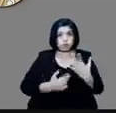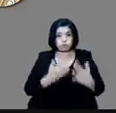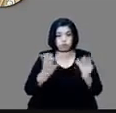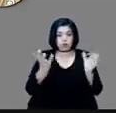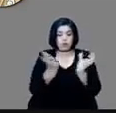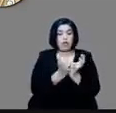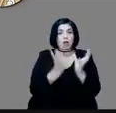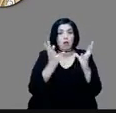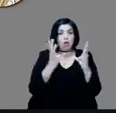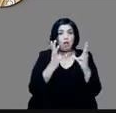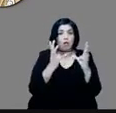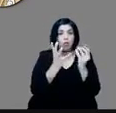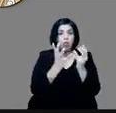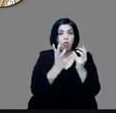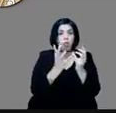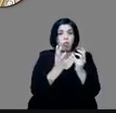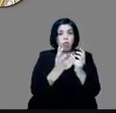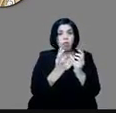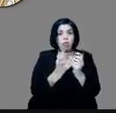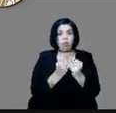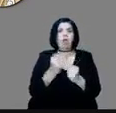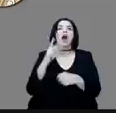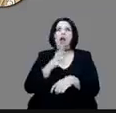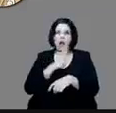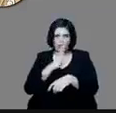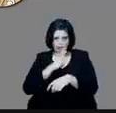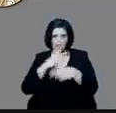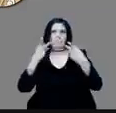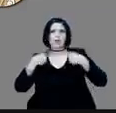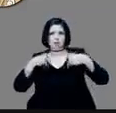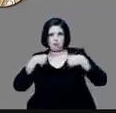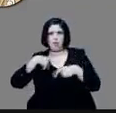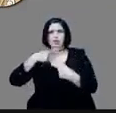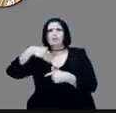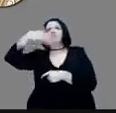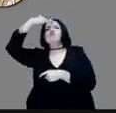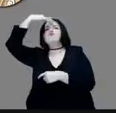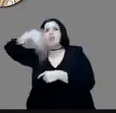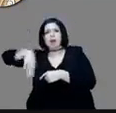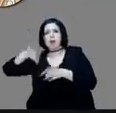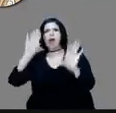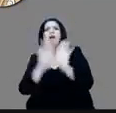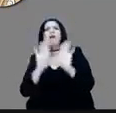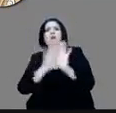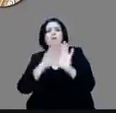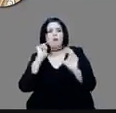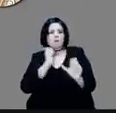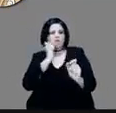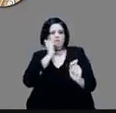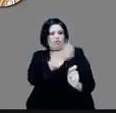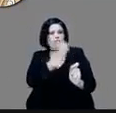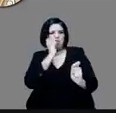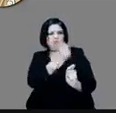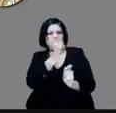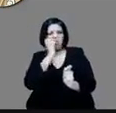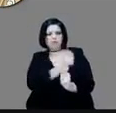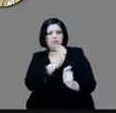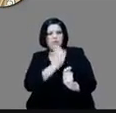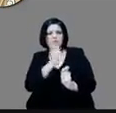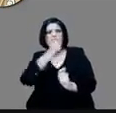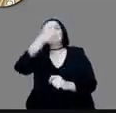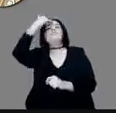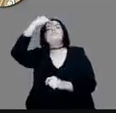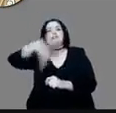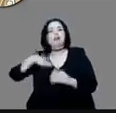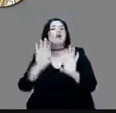especializados, ¿verdad? De Azcapotzalco, etcétera, que los ayudan en la fundición ahí